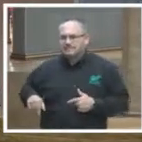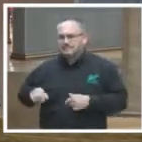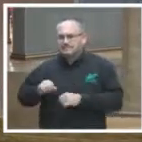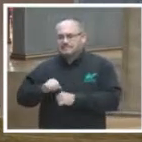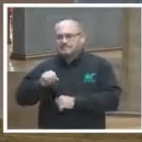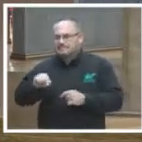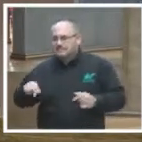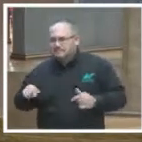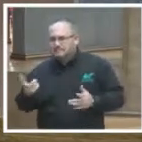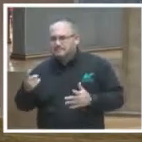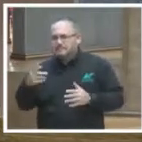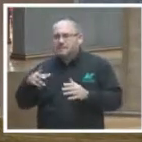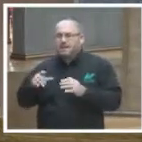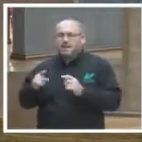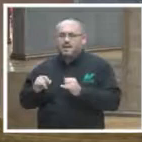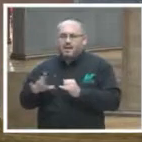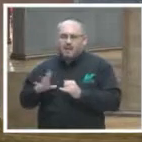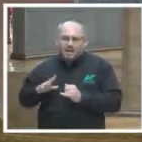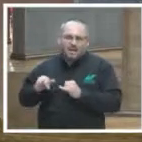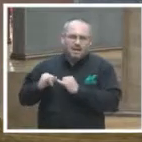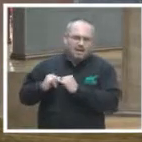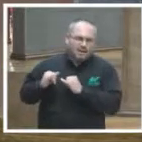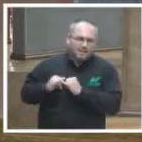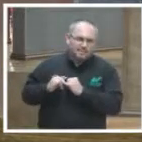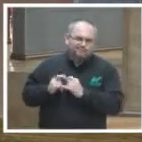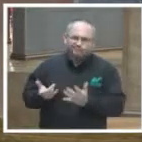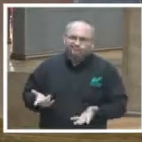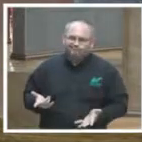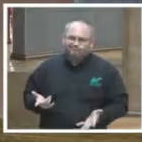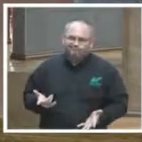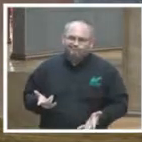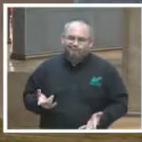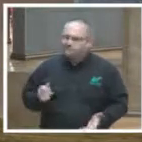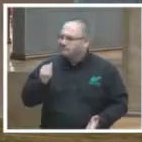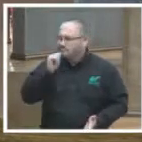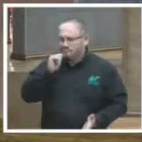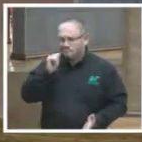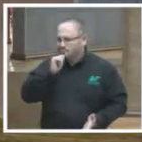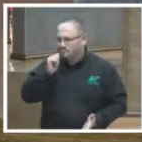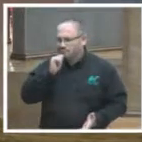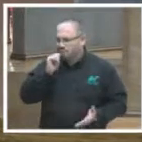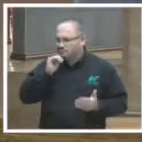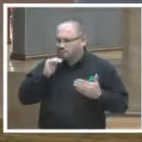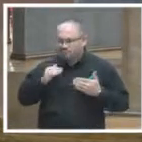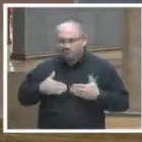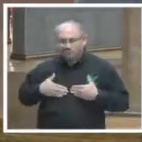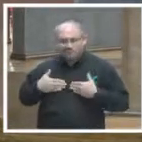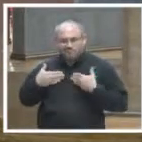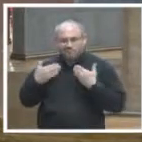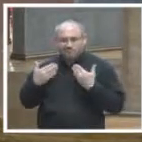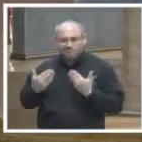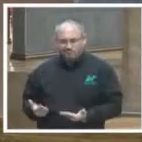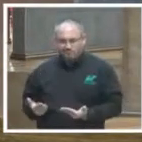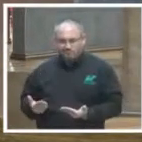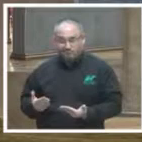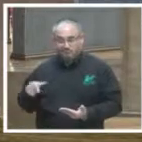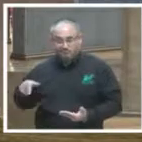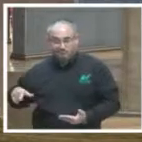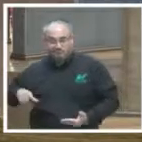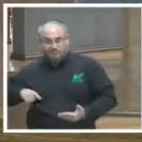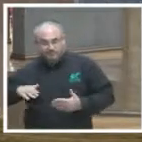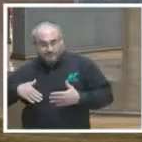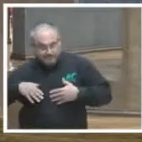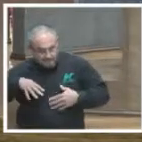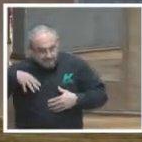gobiernos sobre las instituciones públicas pues no está o contrasta mucho con los esfuerzos de modernización